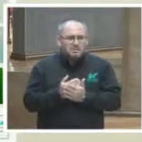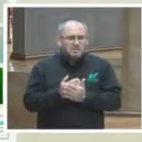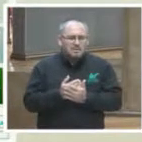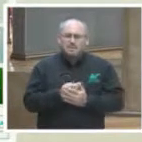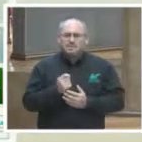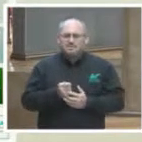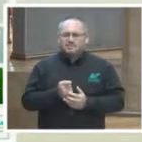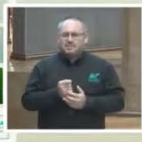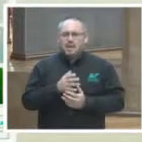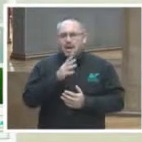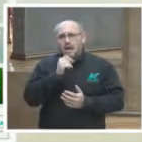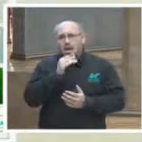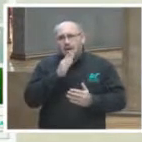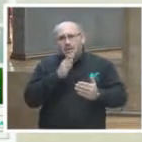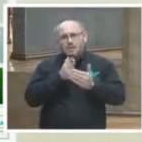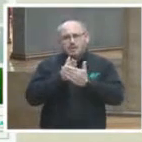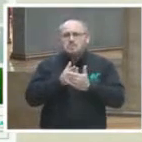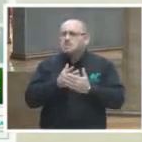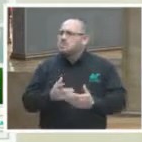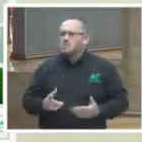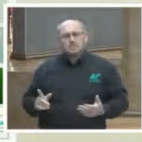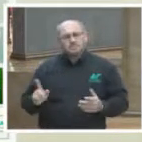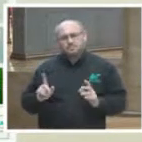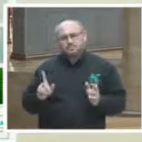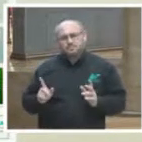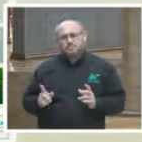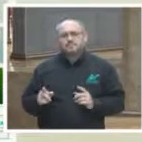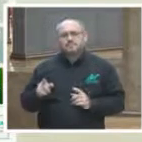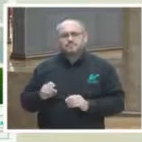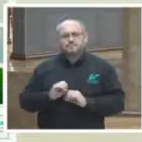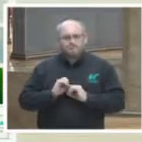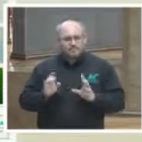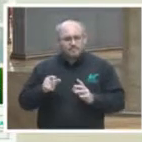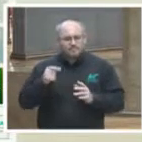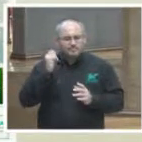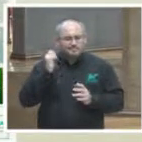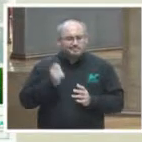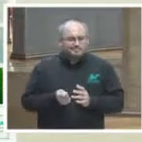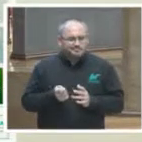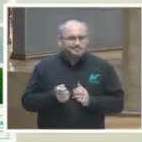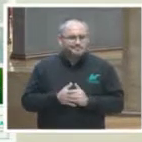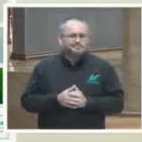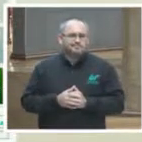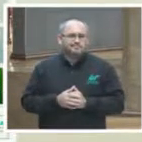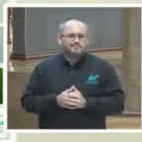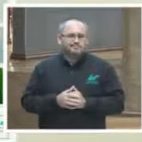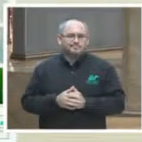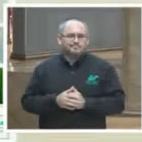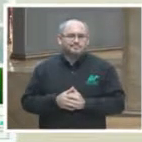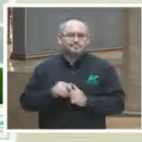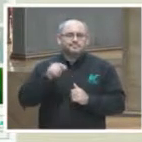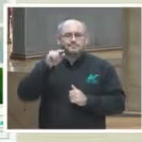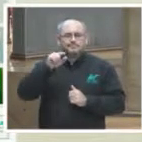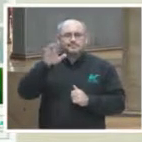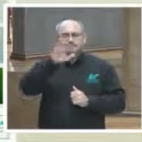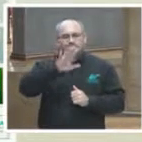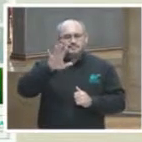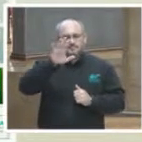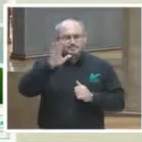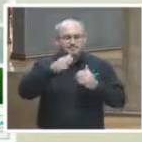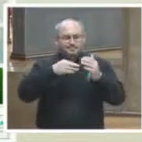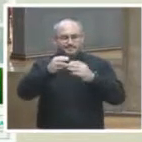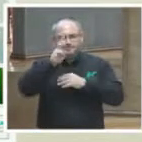no puedan tener acceso a ello no simplemente lo que lo que está plantado esta esta